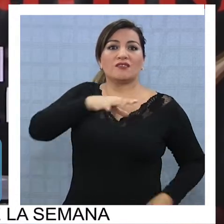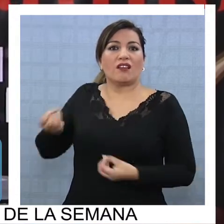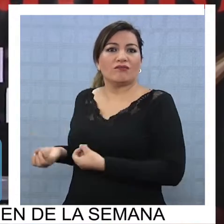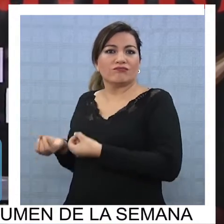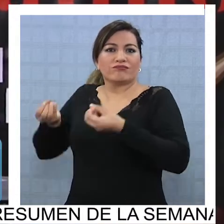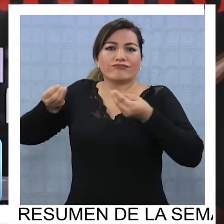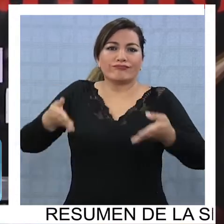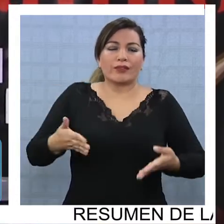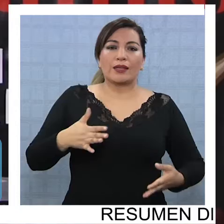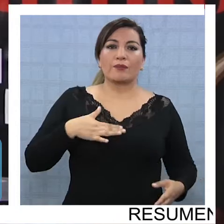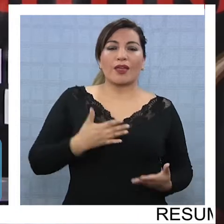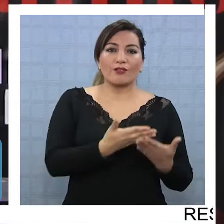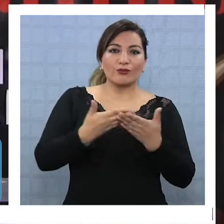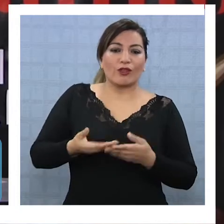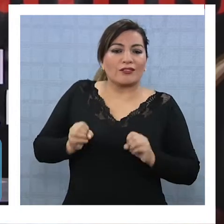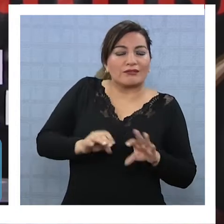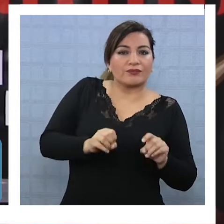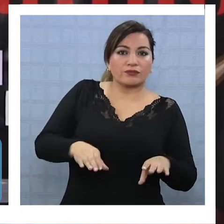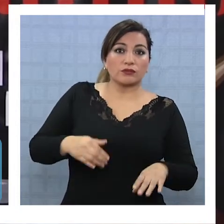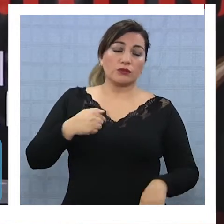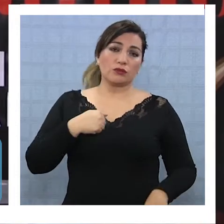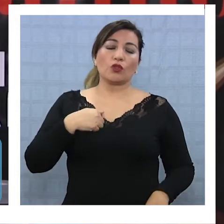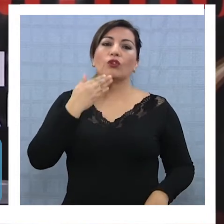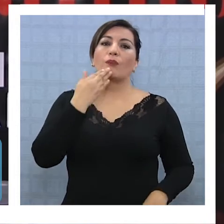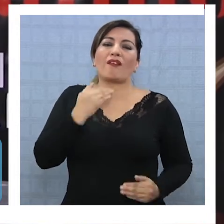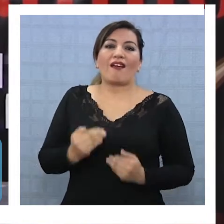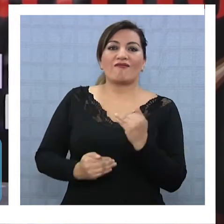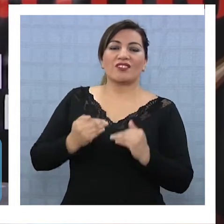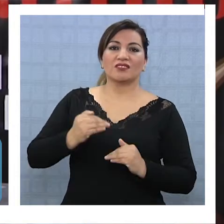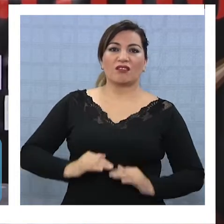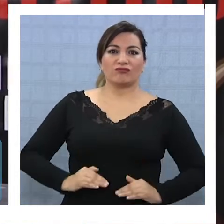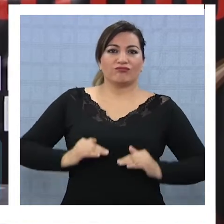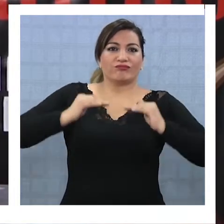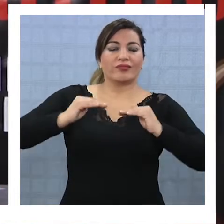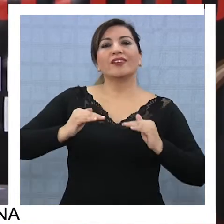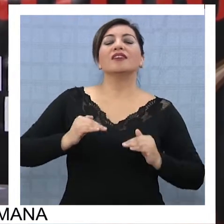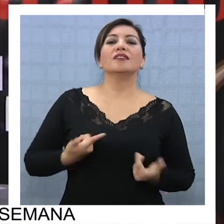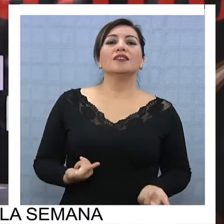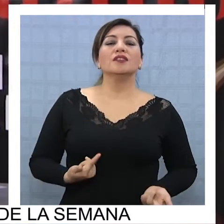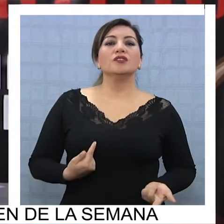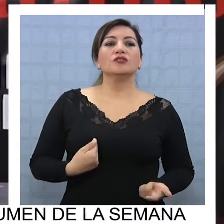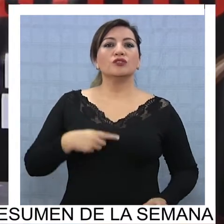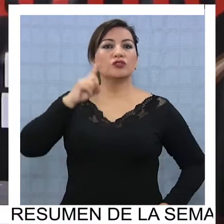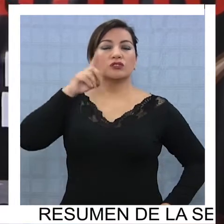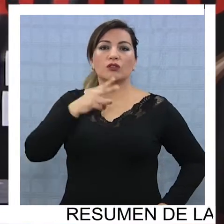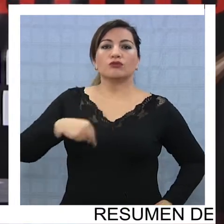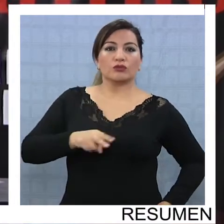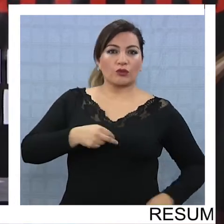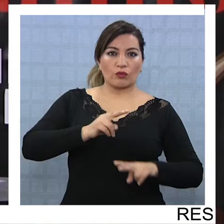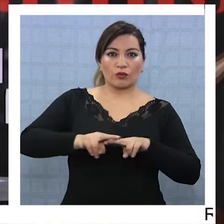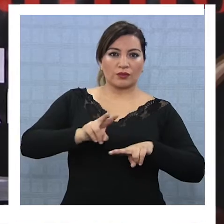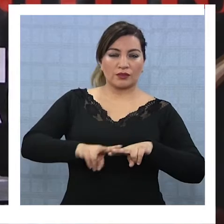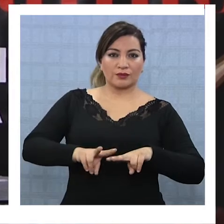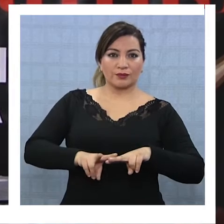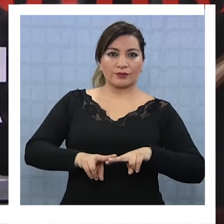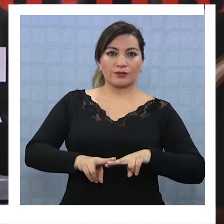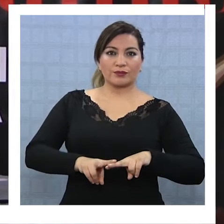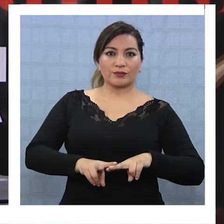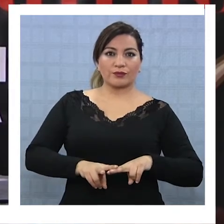mis alumnos y también crecer como artista. Creo que dentro de lo que nosotros hacemos acá o